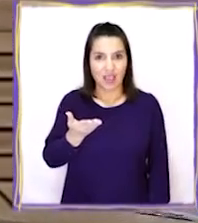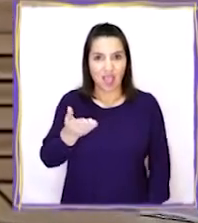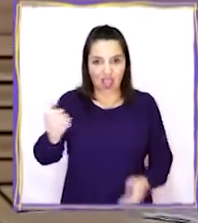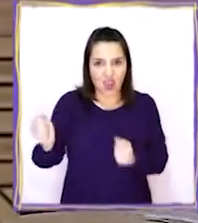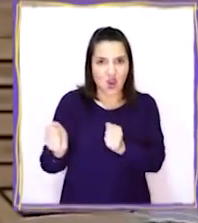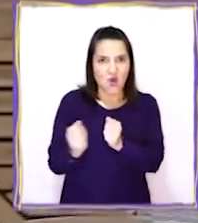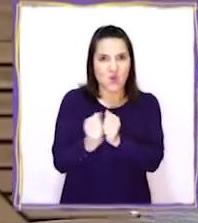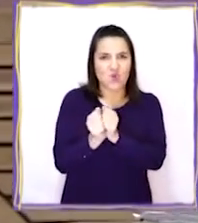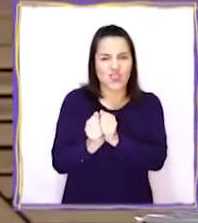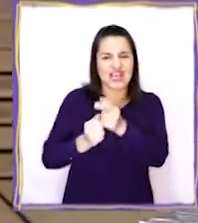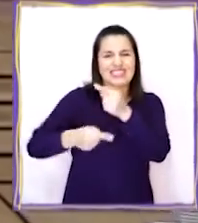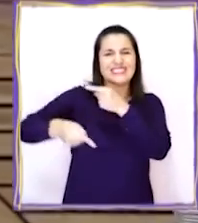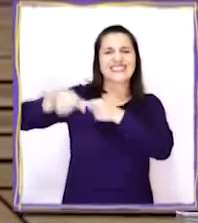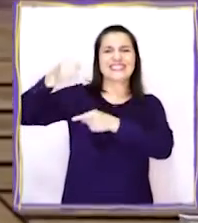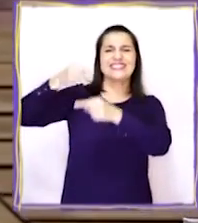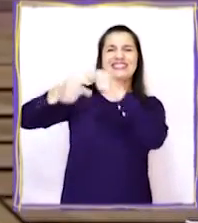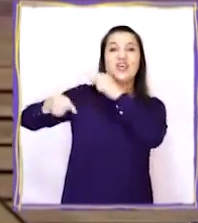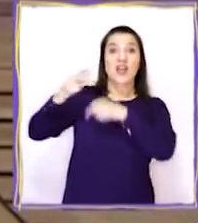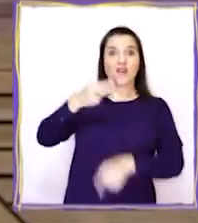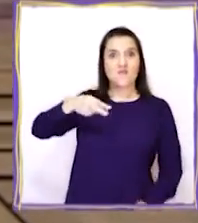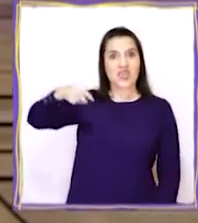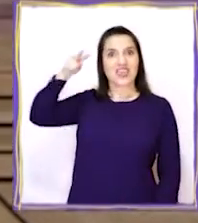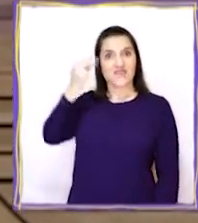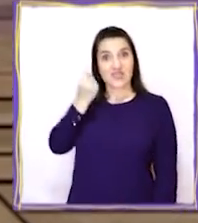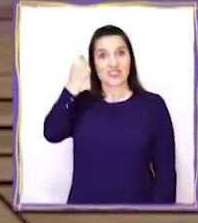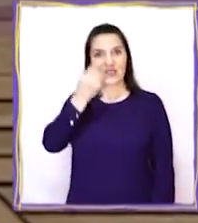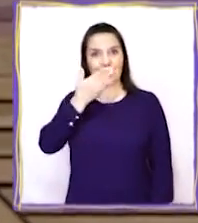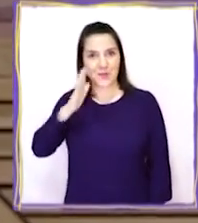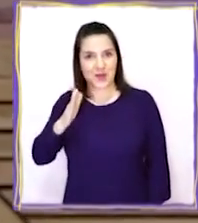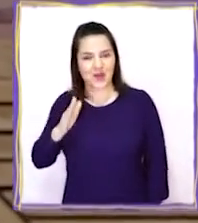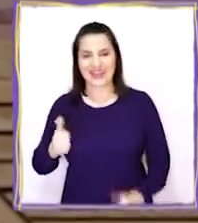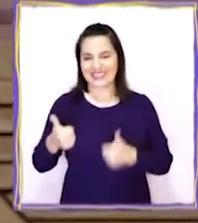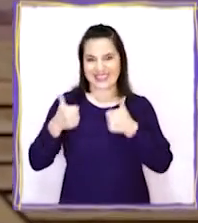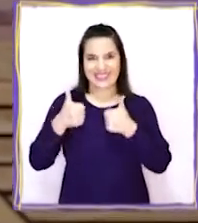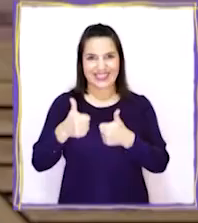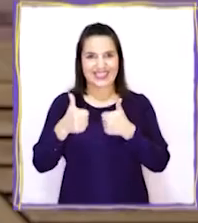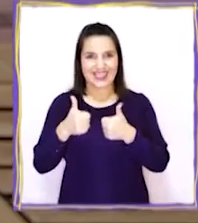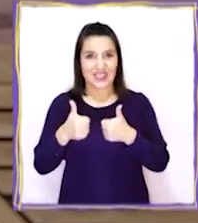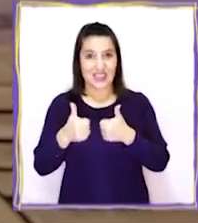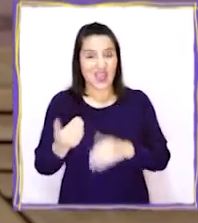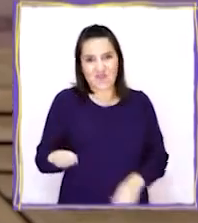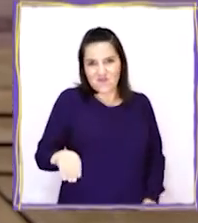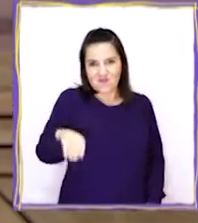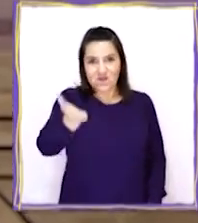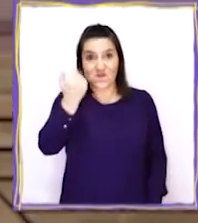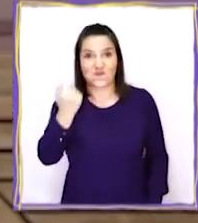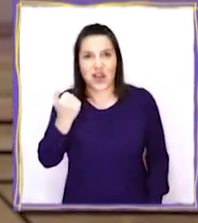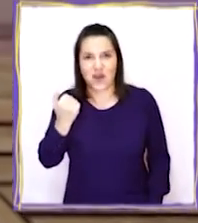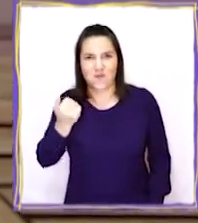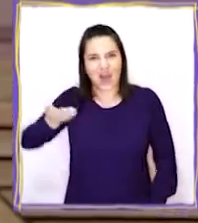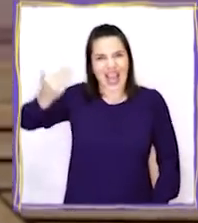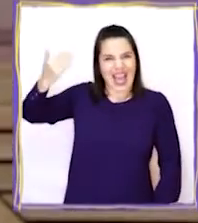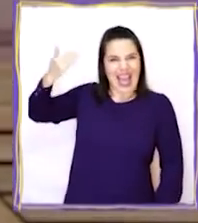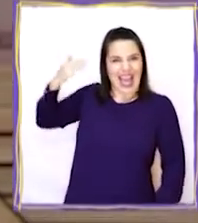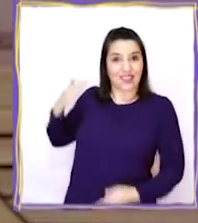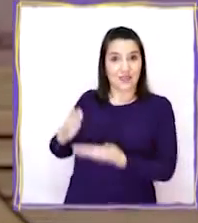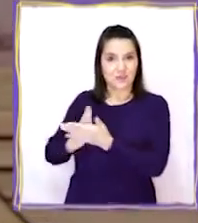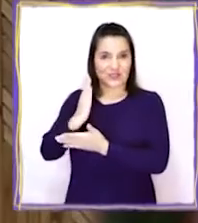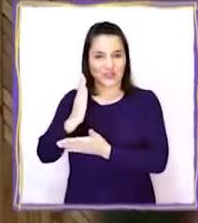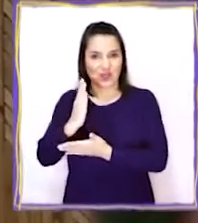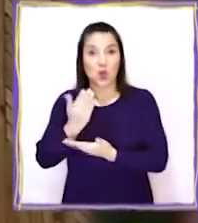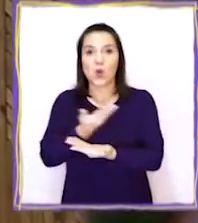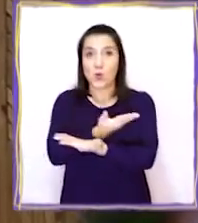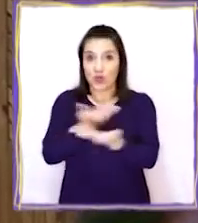viajemos juntos al pasado para entenderlo mejor? ¡Bien! ¡Increíble! Vamos a donde comenzó todo.